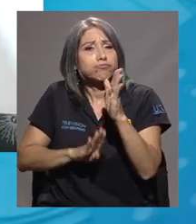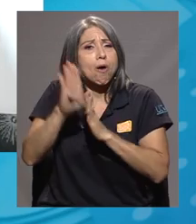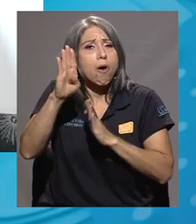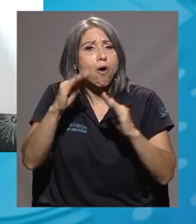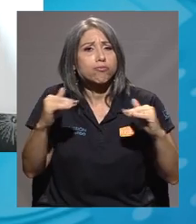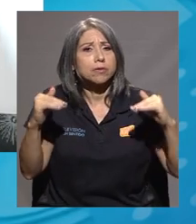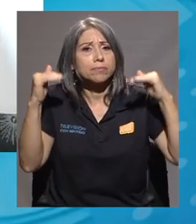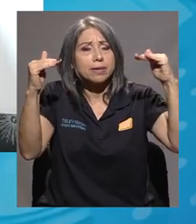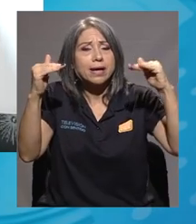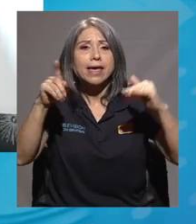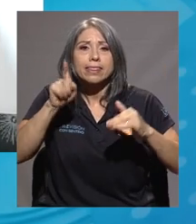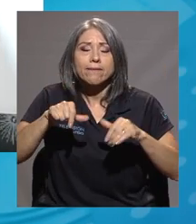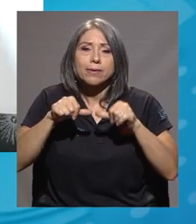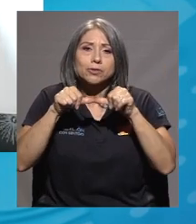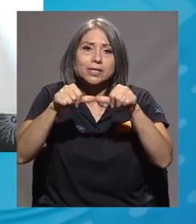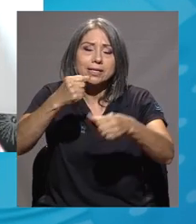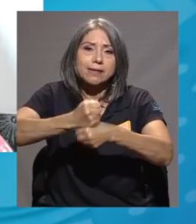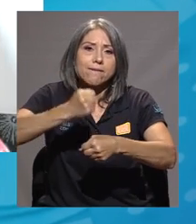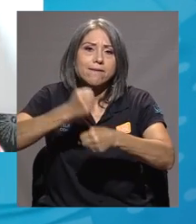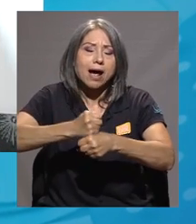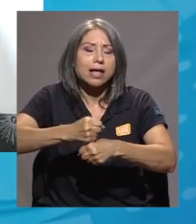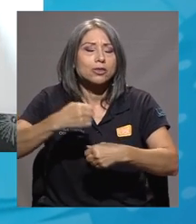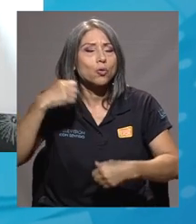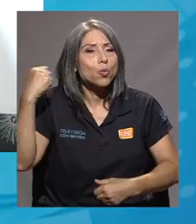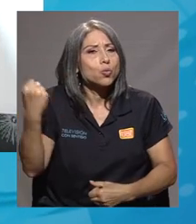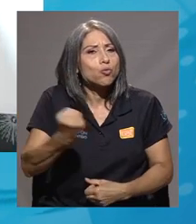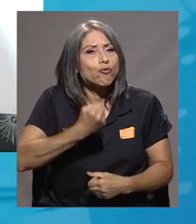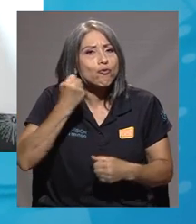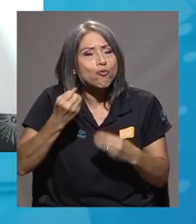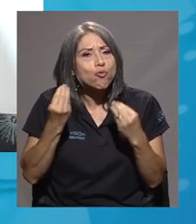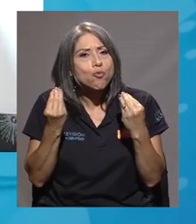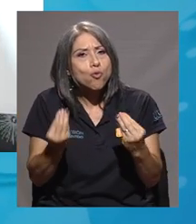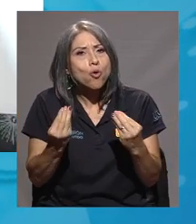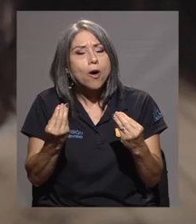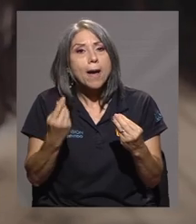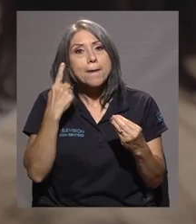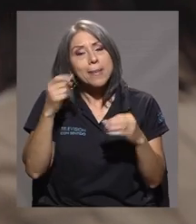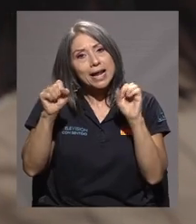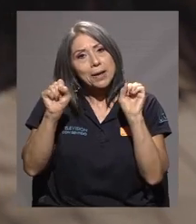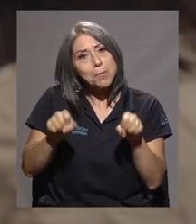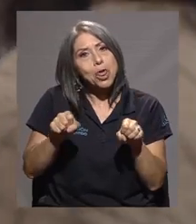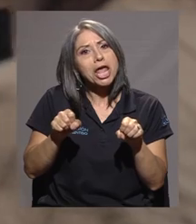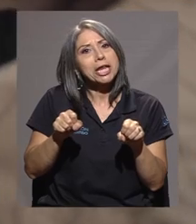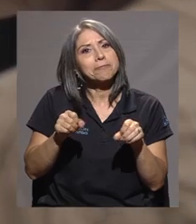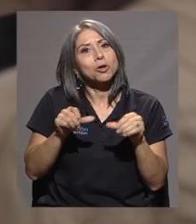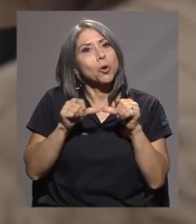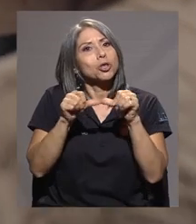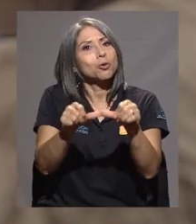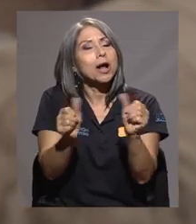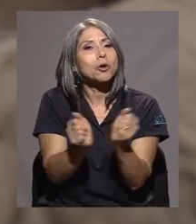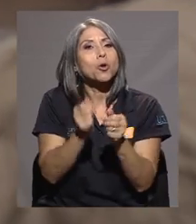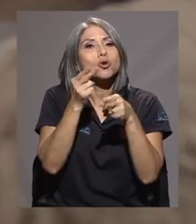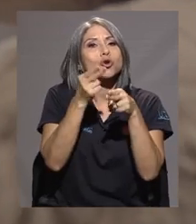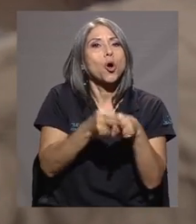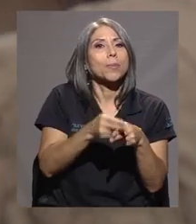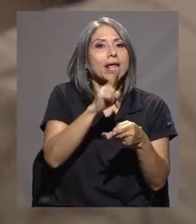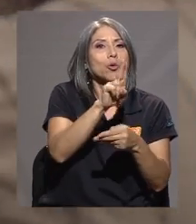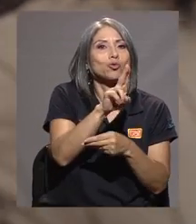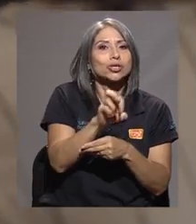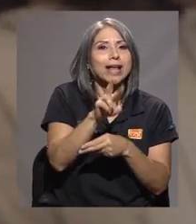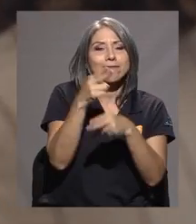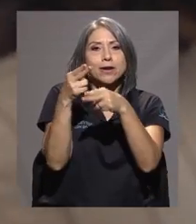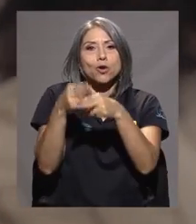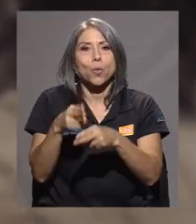tenemos que seguir trabajando fuertemente para poder seguir manteniendo en alto el nombre de la universidad y del país.